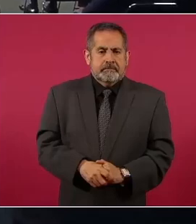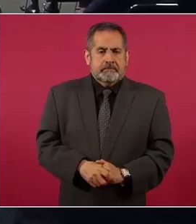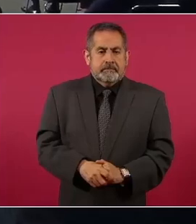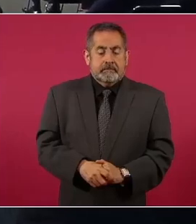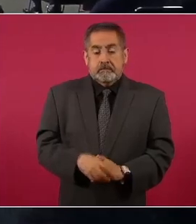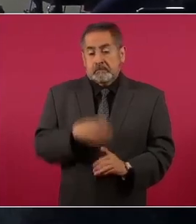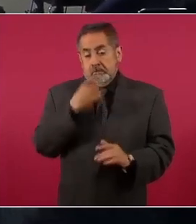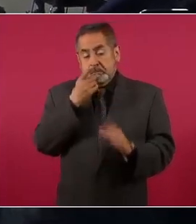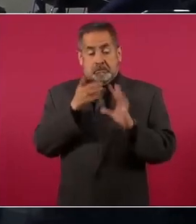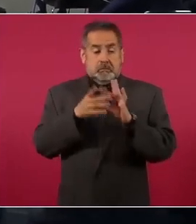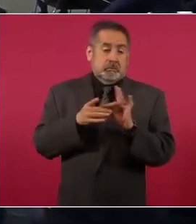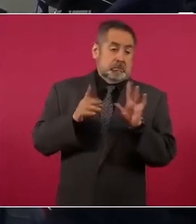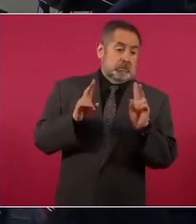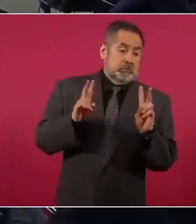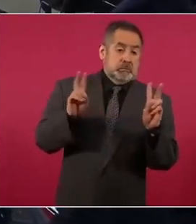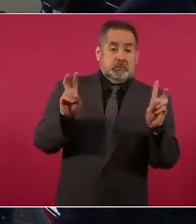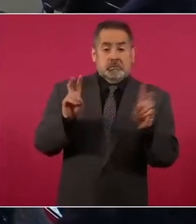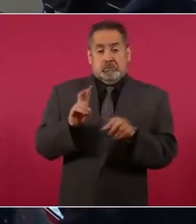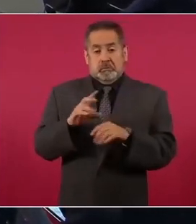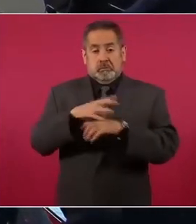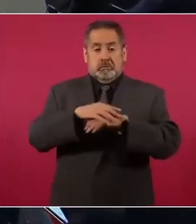muy equilibrado y demócrata.